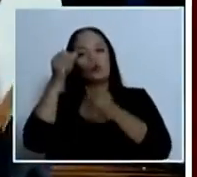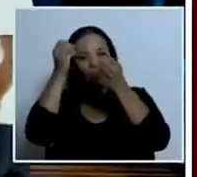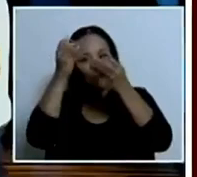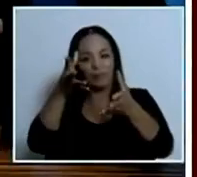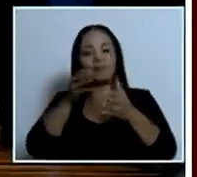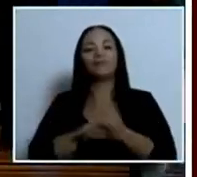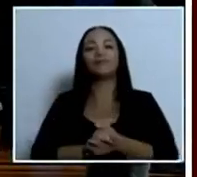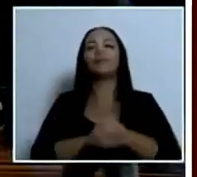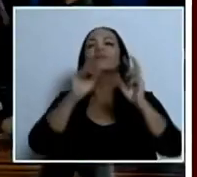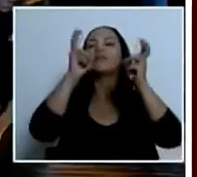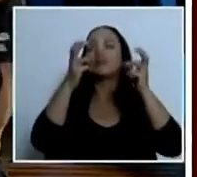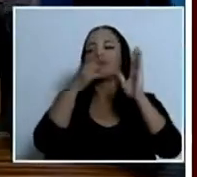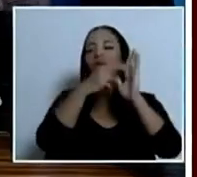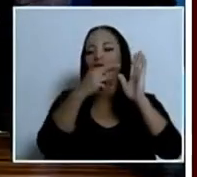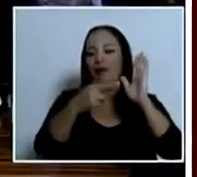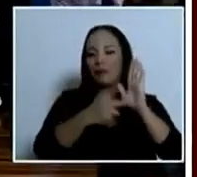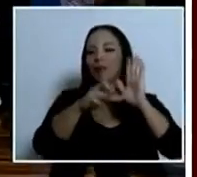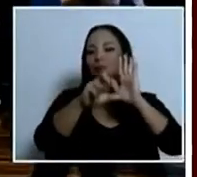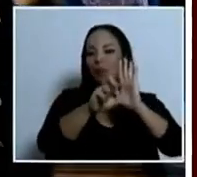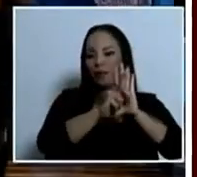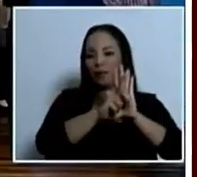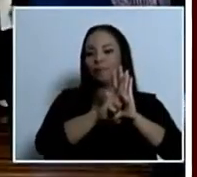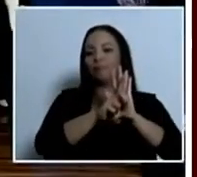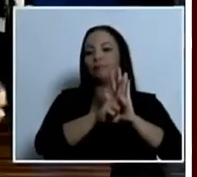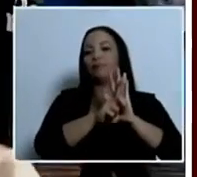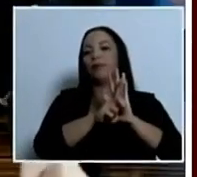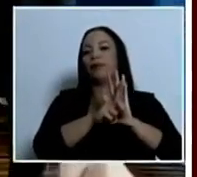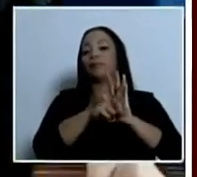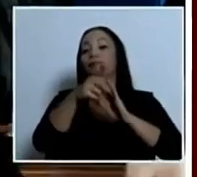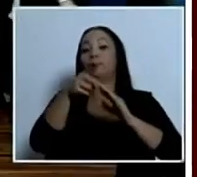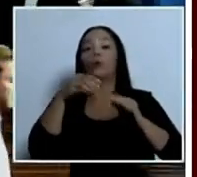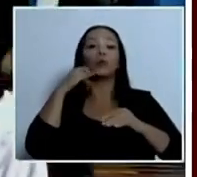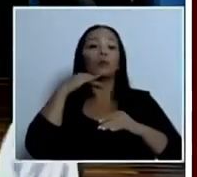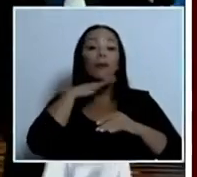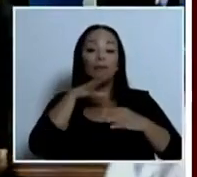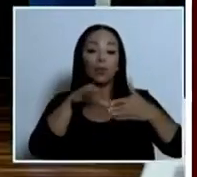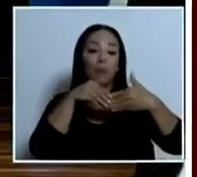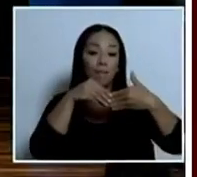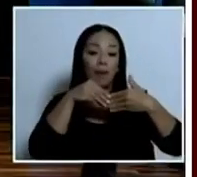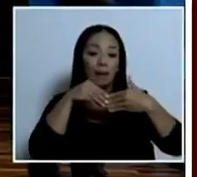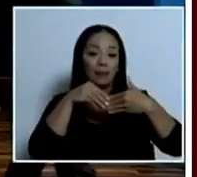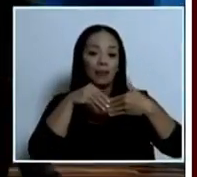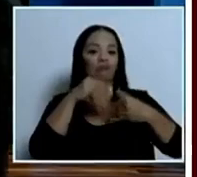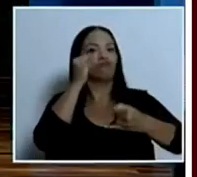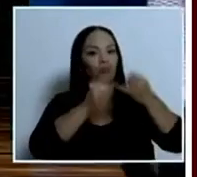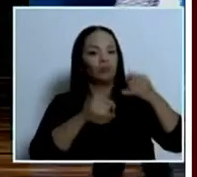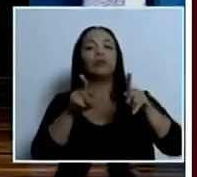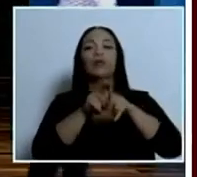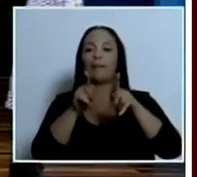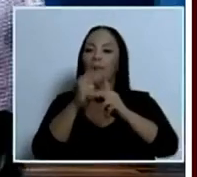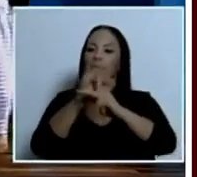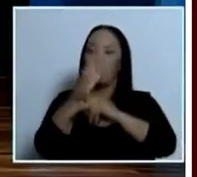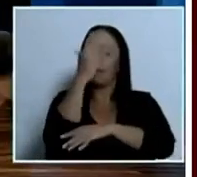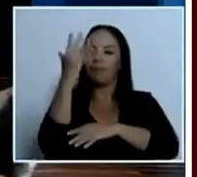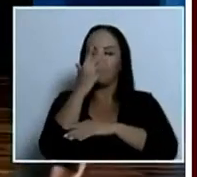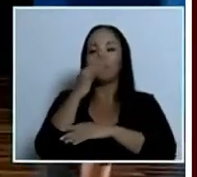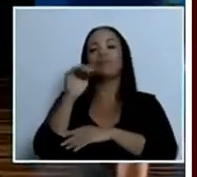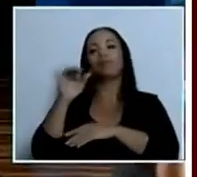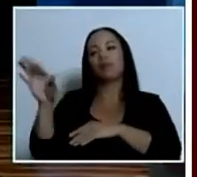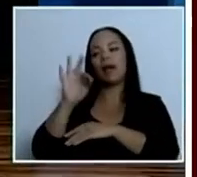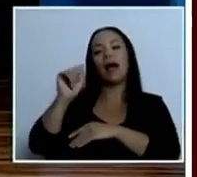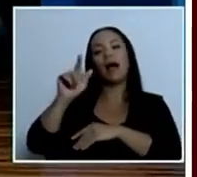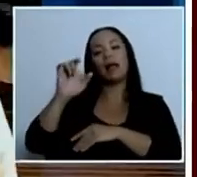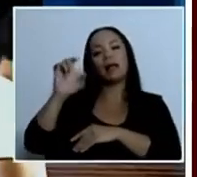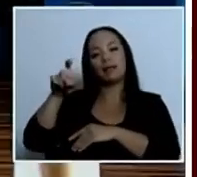sobre el reglamento a la ley para combatir la contaminación por plástico y proteger el ambiente. Invitamos a pasar al frente al señor Alexei Carvillo Villegas,